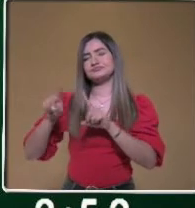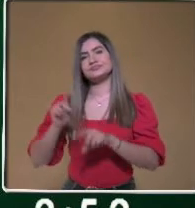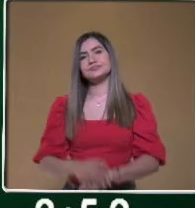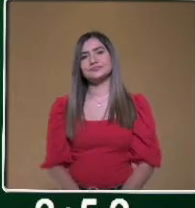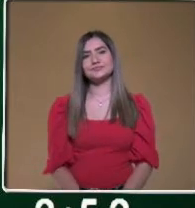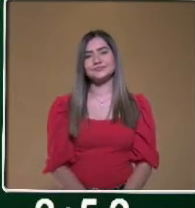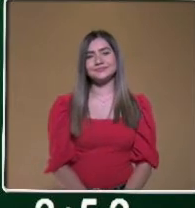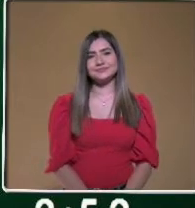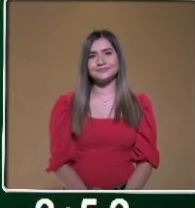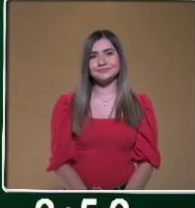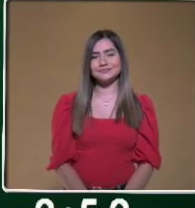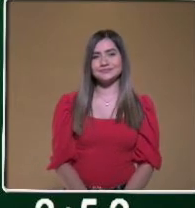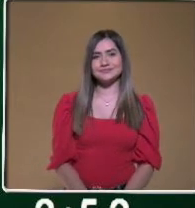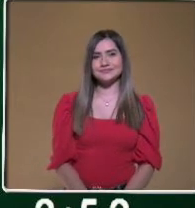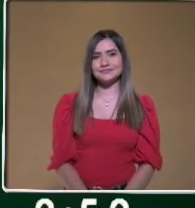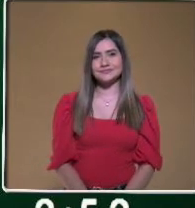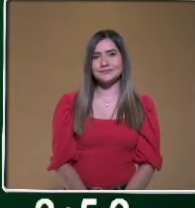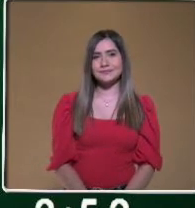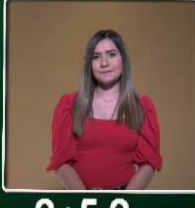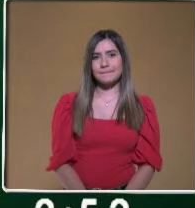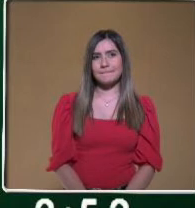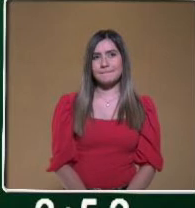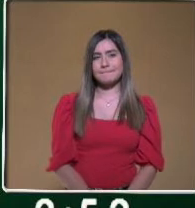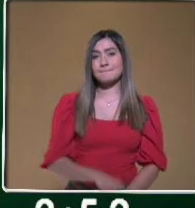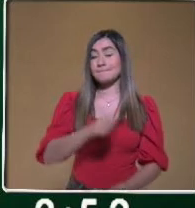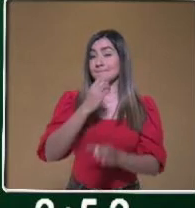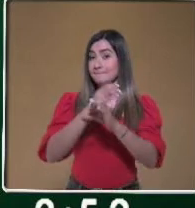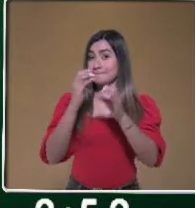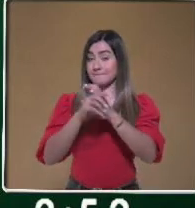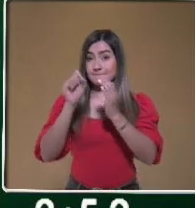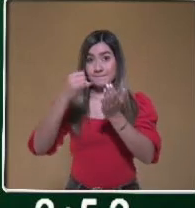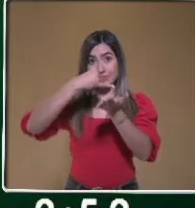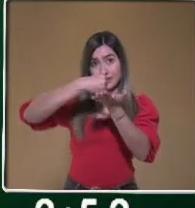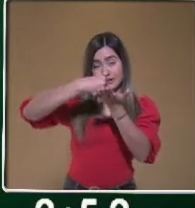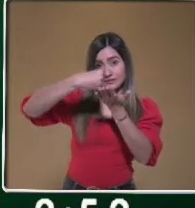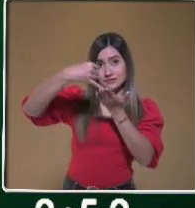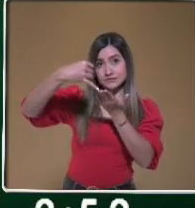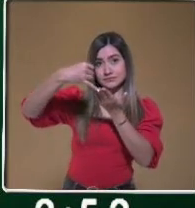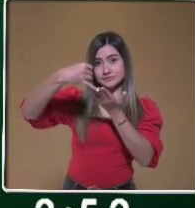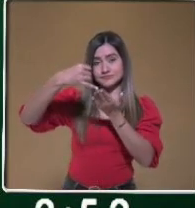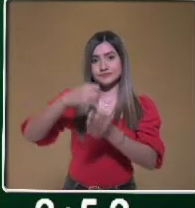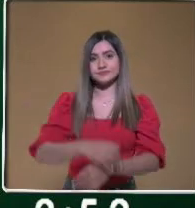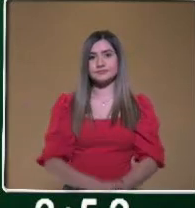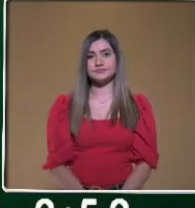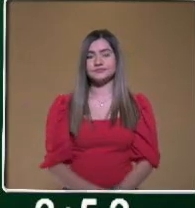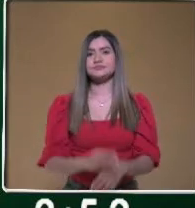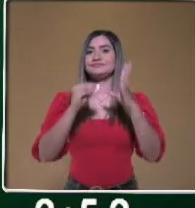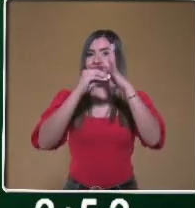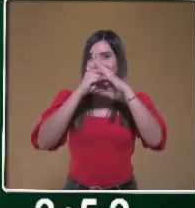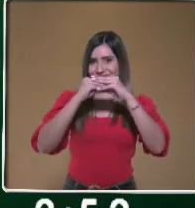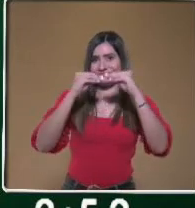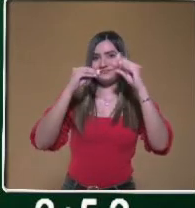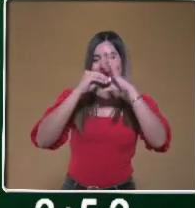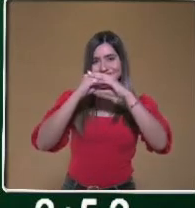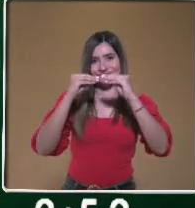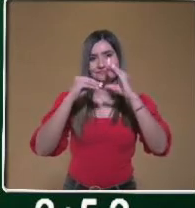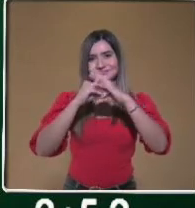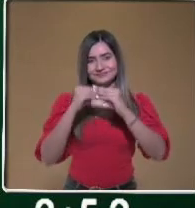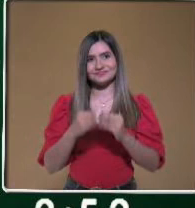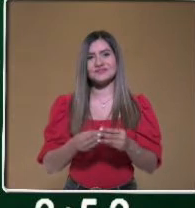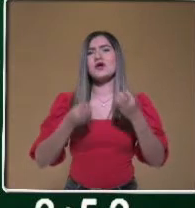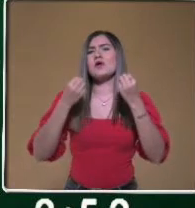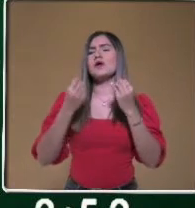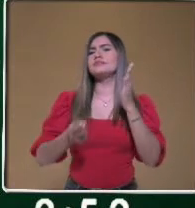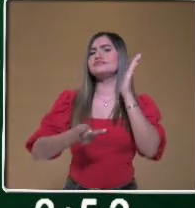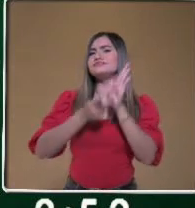Otro producto de la agricultura es el producto de las frutas. ¿Cuántas